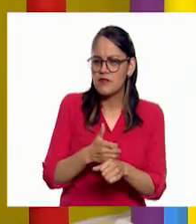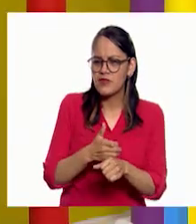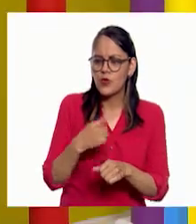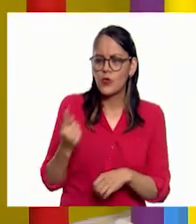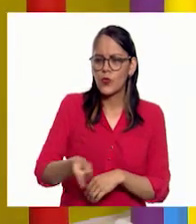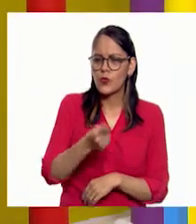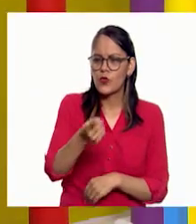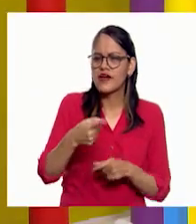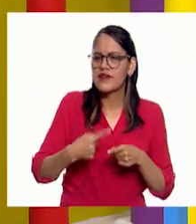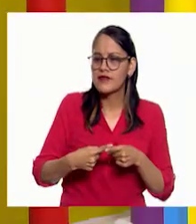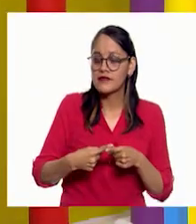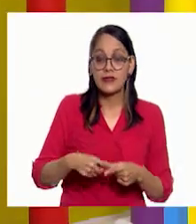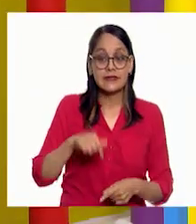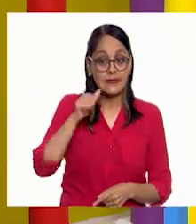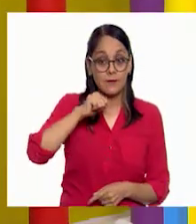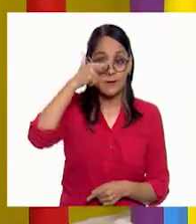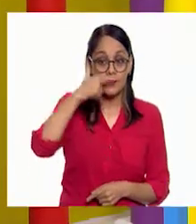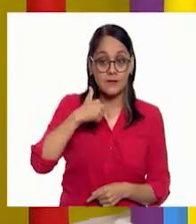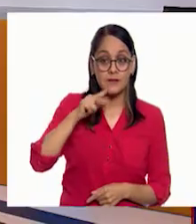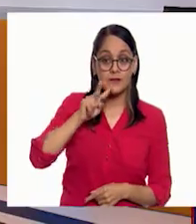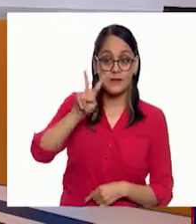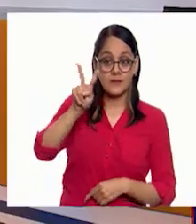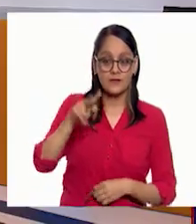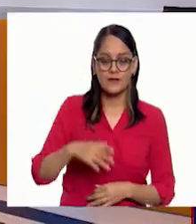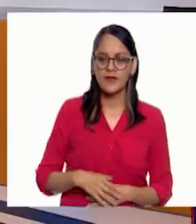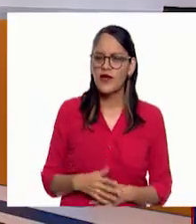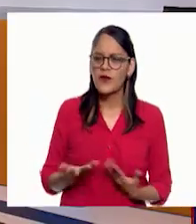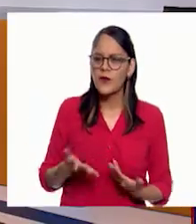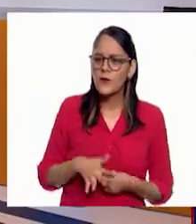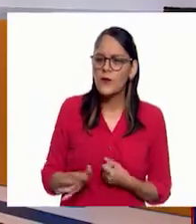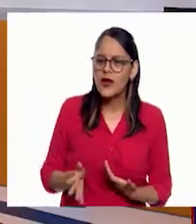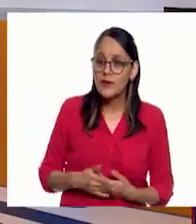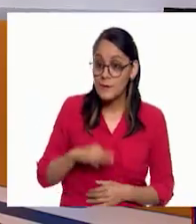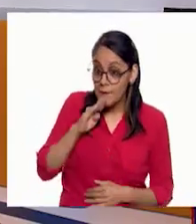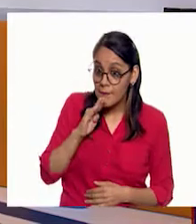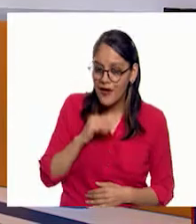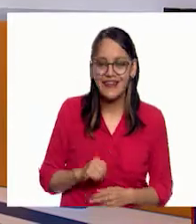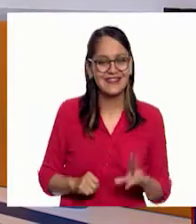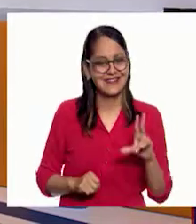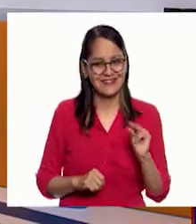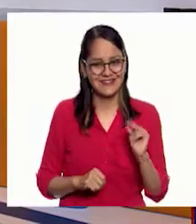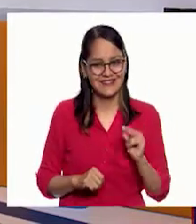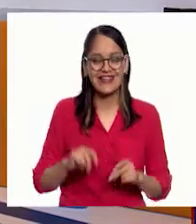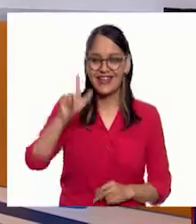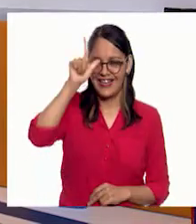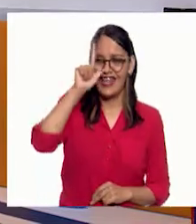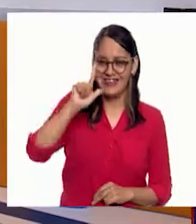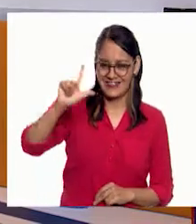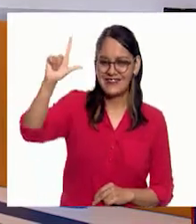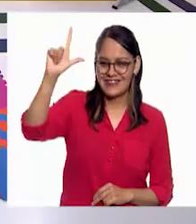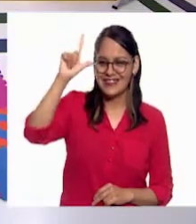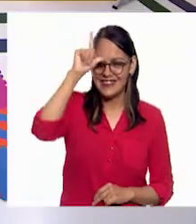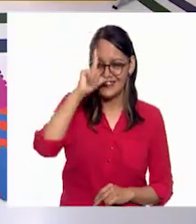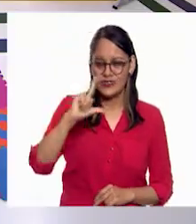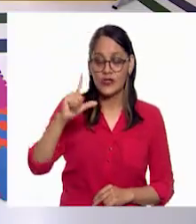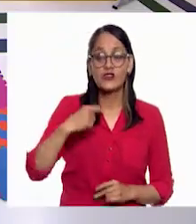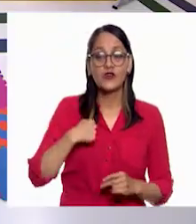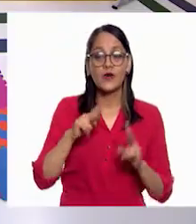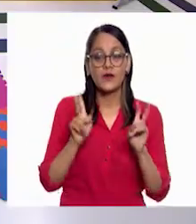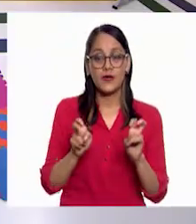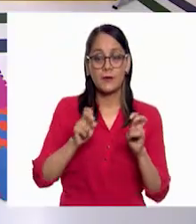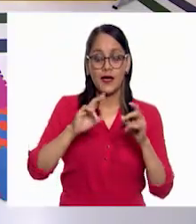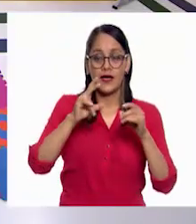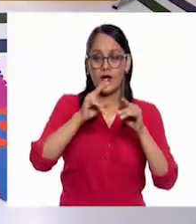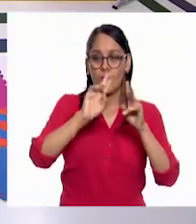Mi mamá. No, no es cierto. La luna. La luna. Si estamos viendo el espacio y el universo, nuestra eterna